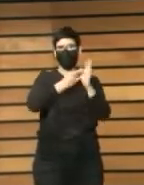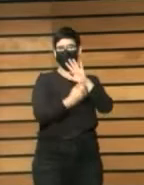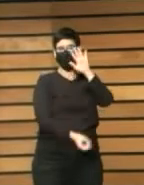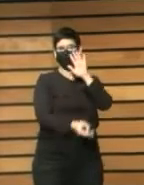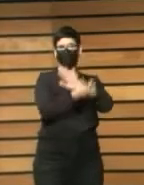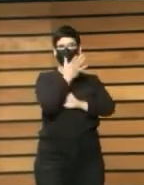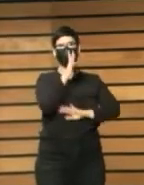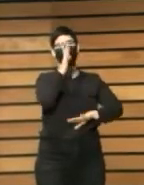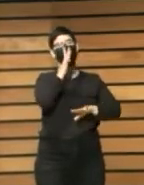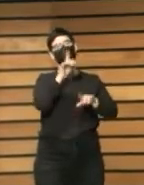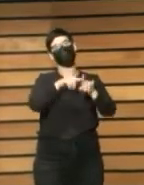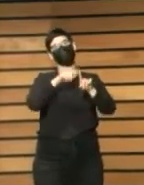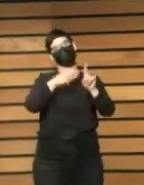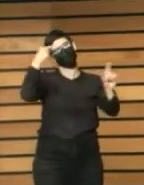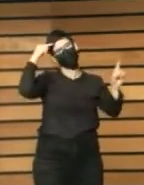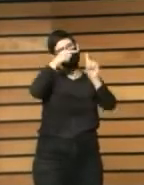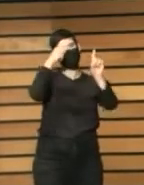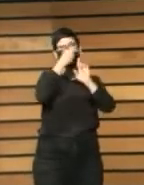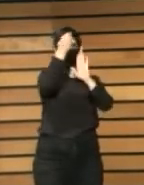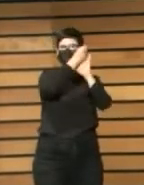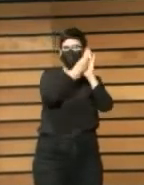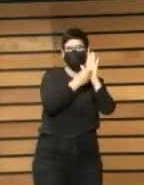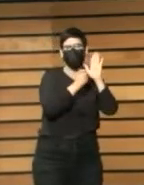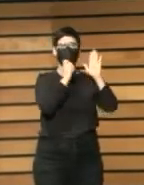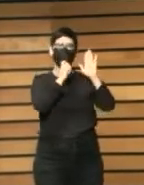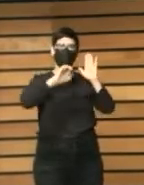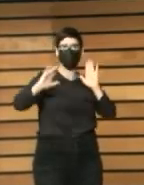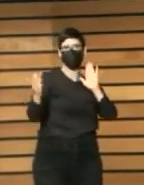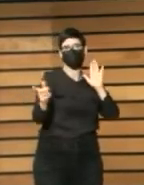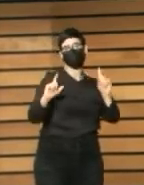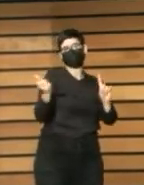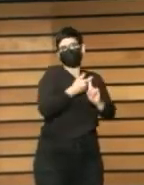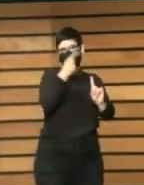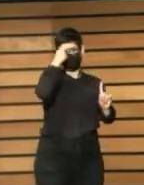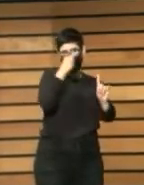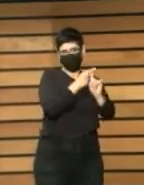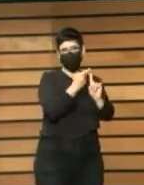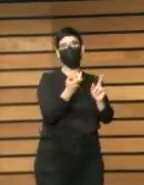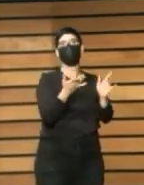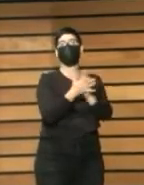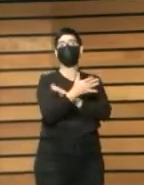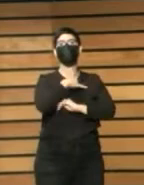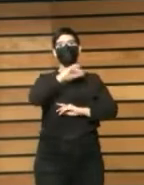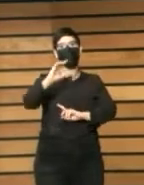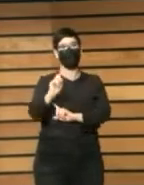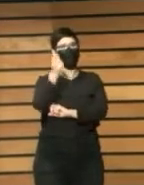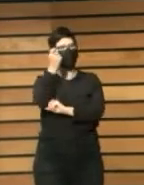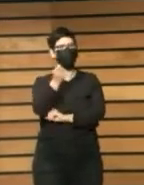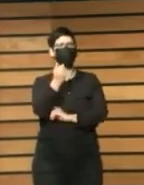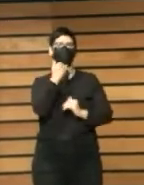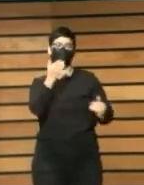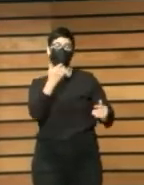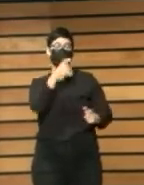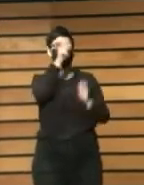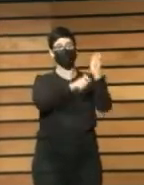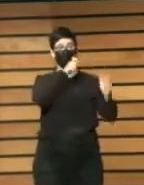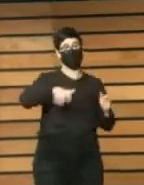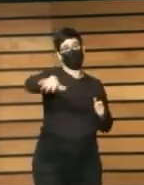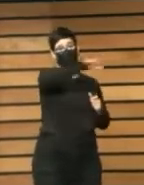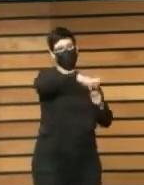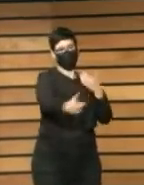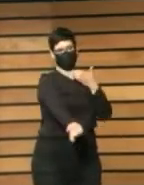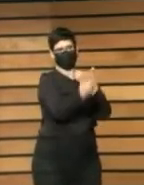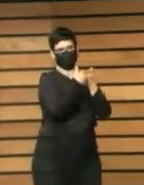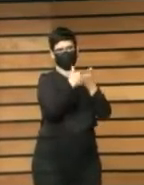muchas metas e indicadores de los ODS se podrían lograr solo si los entes locales se implicaban en la agenda luego siguieron